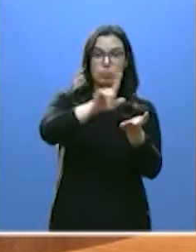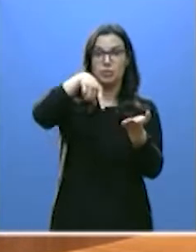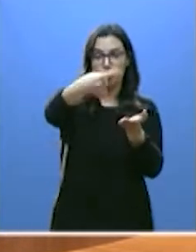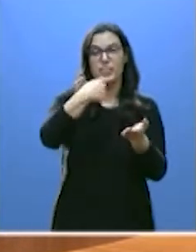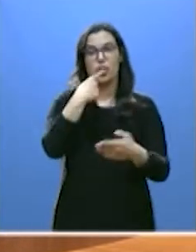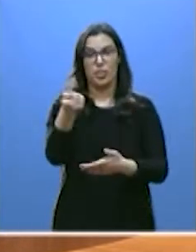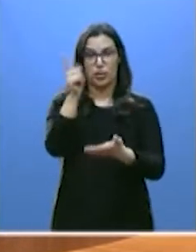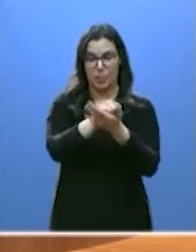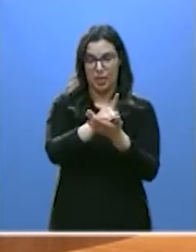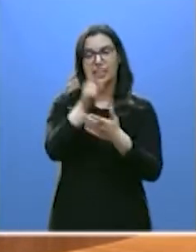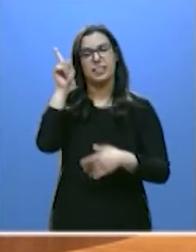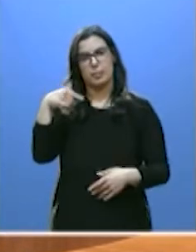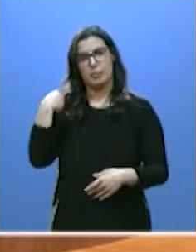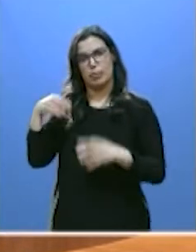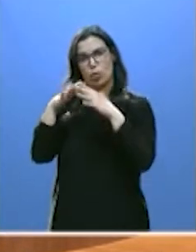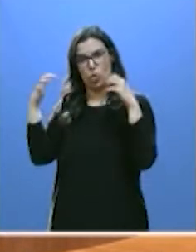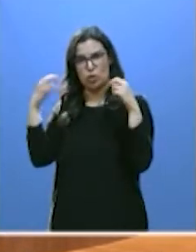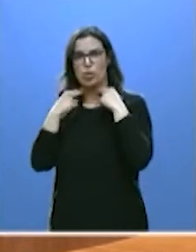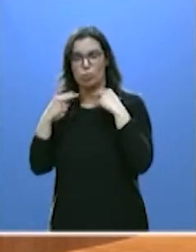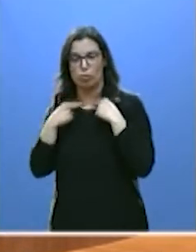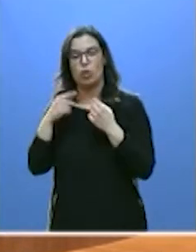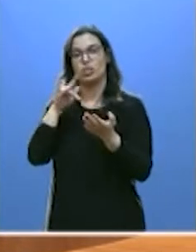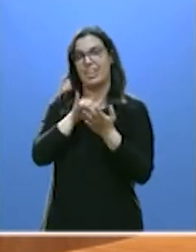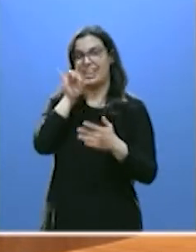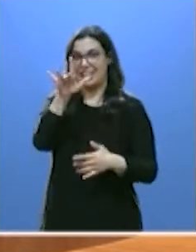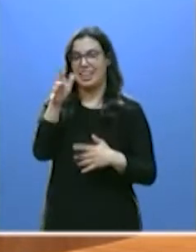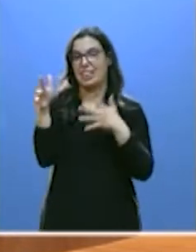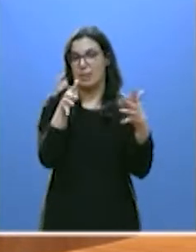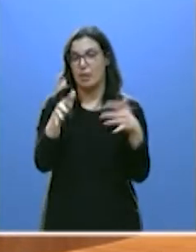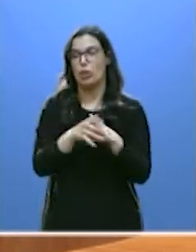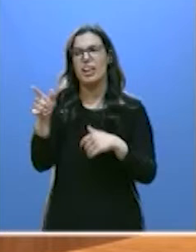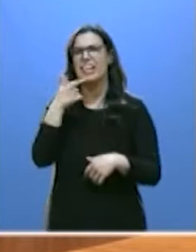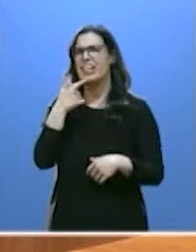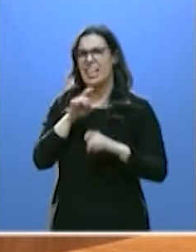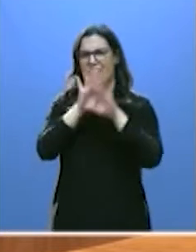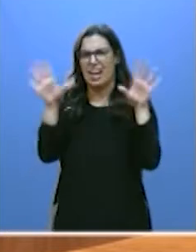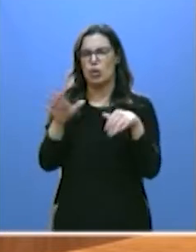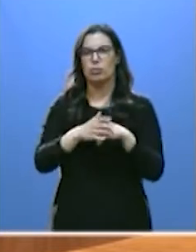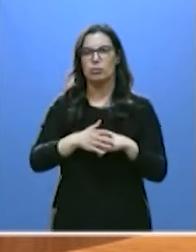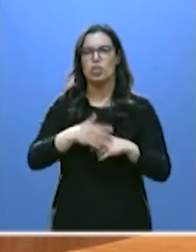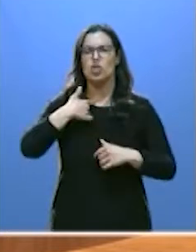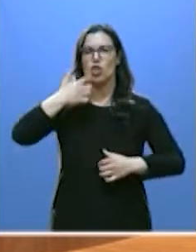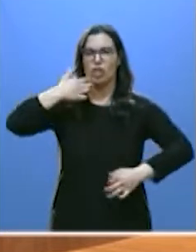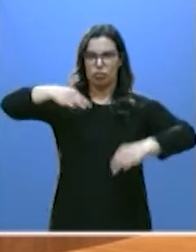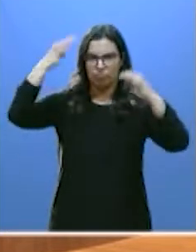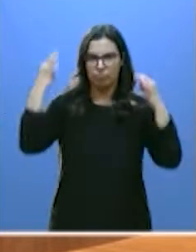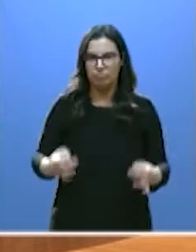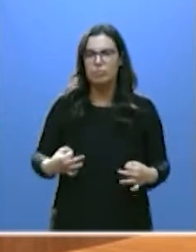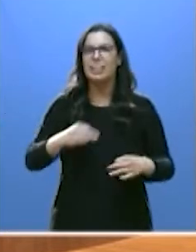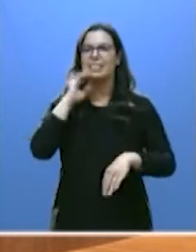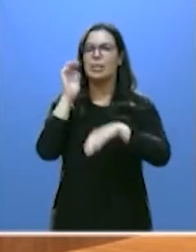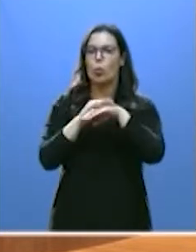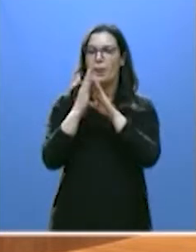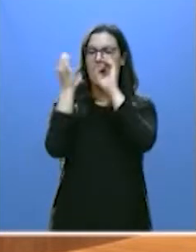prensa en el Congreso de los Diputados el 15 de marzo. Dijo muy claro, garantizo el cumplimiento del